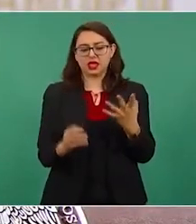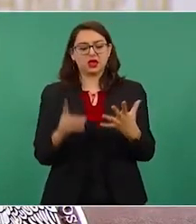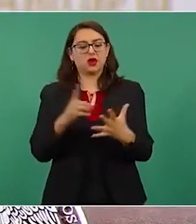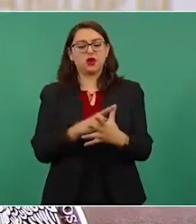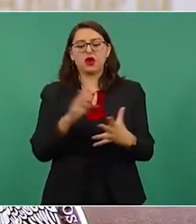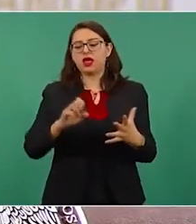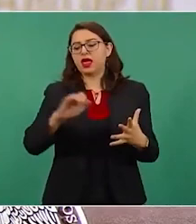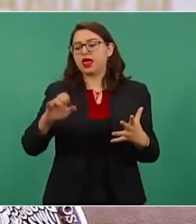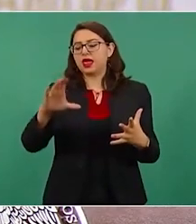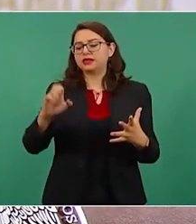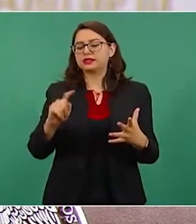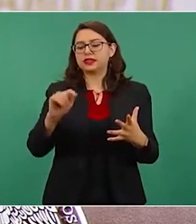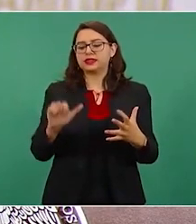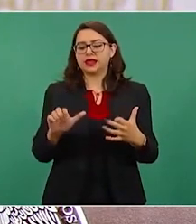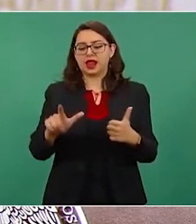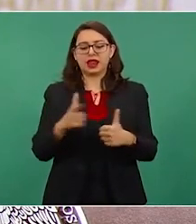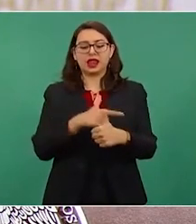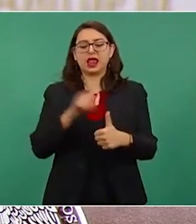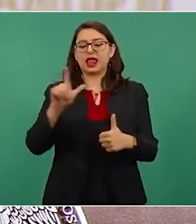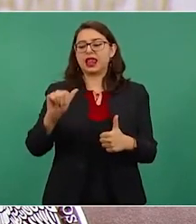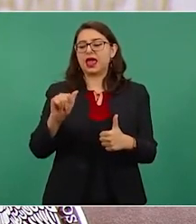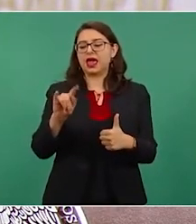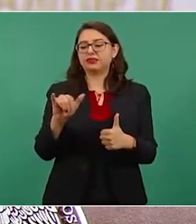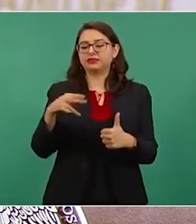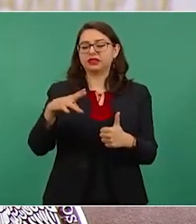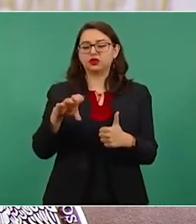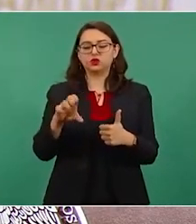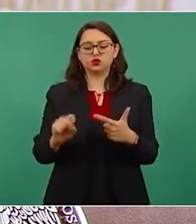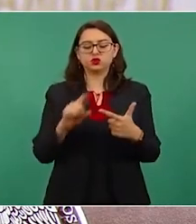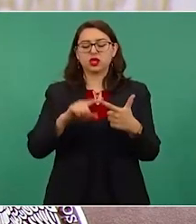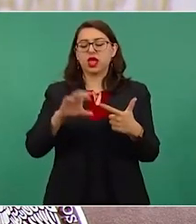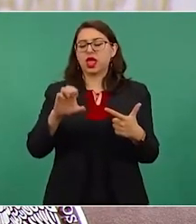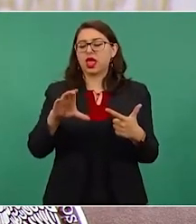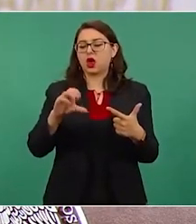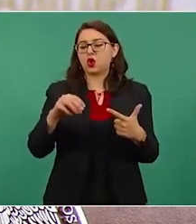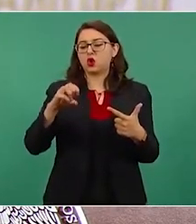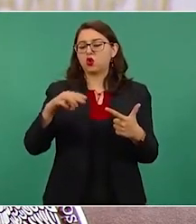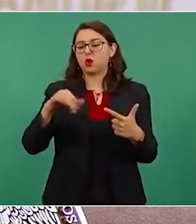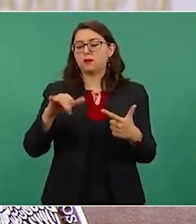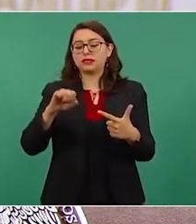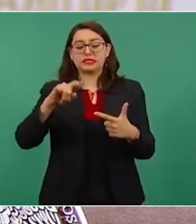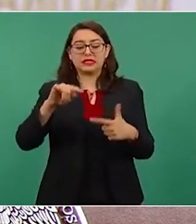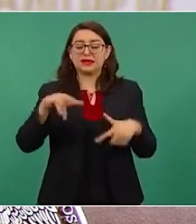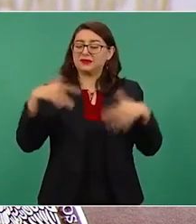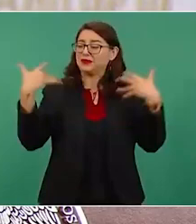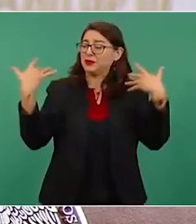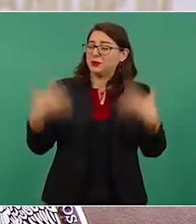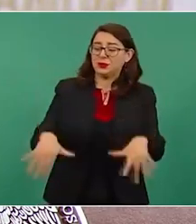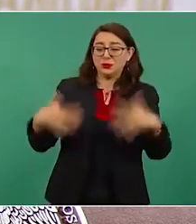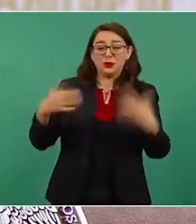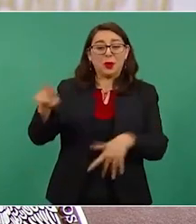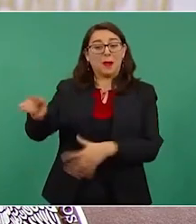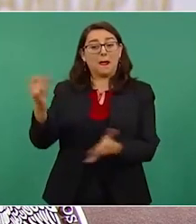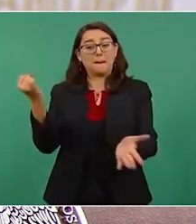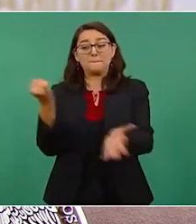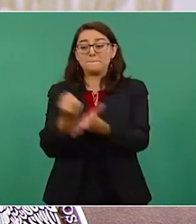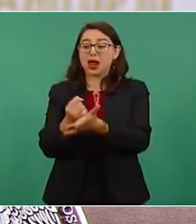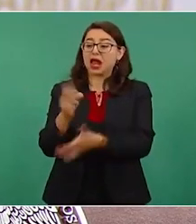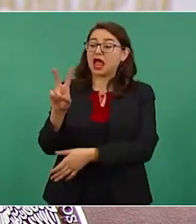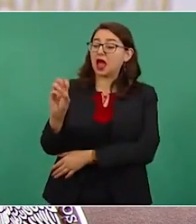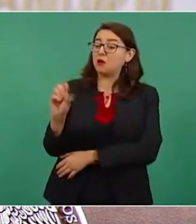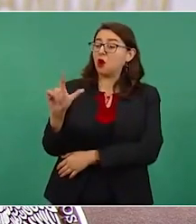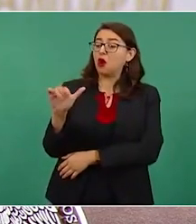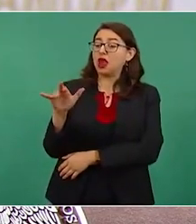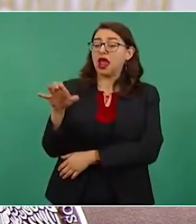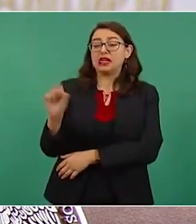Central, Latinos, El Economista consignaron que Volaris habría perdido 6.41%